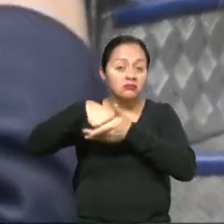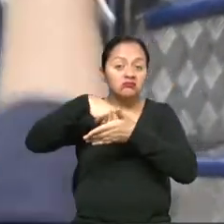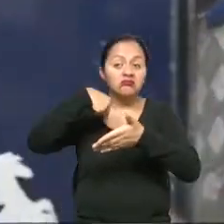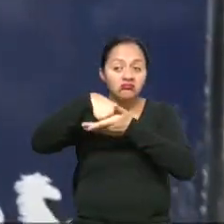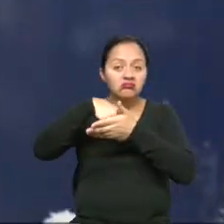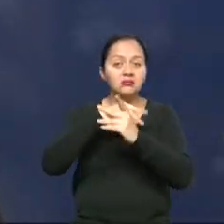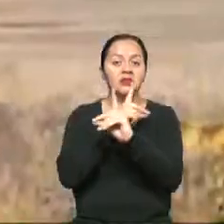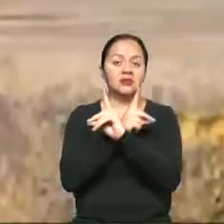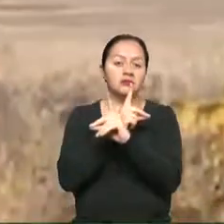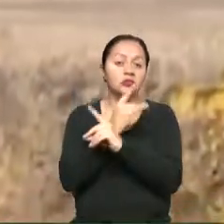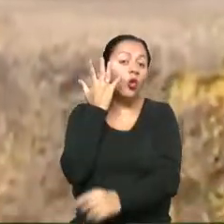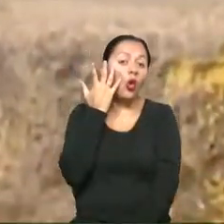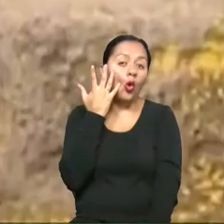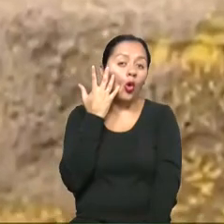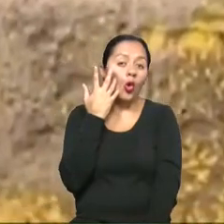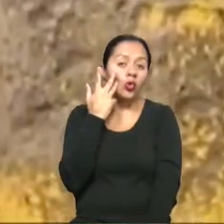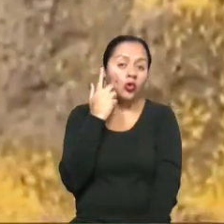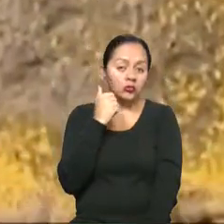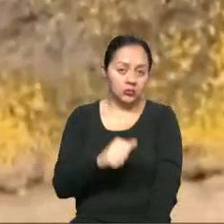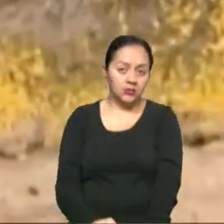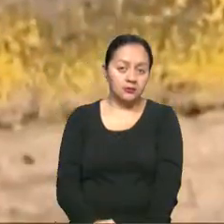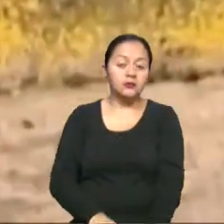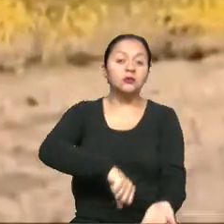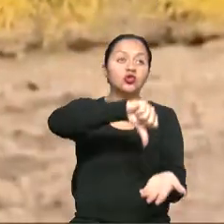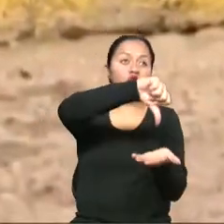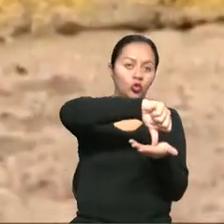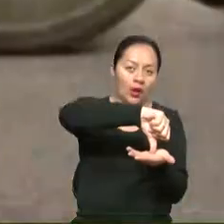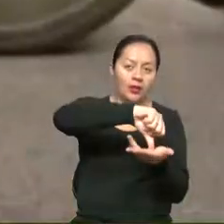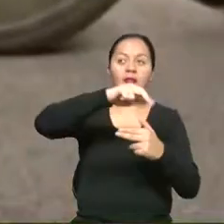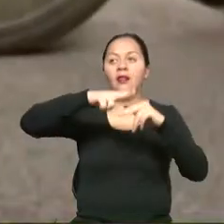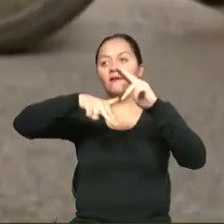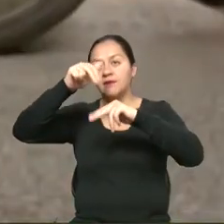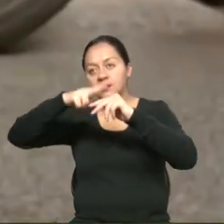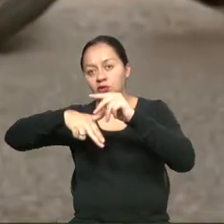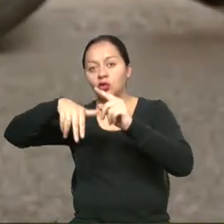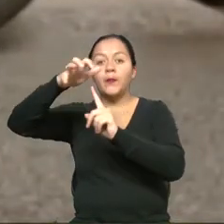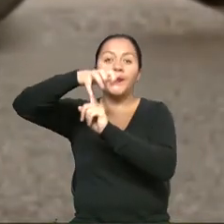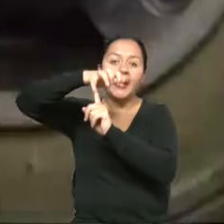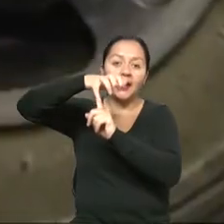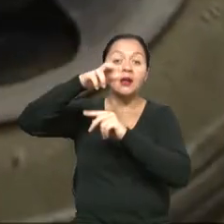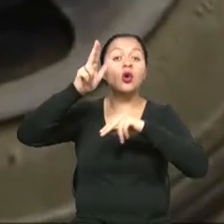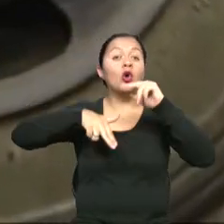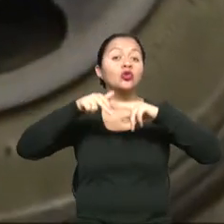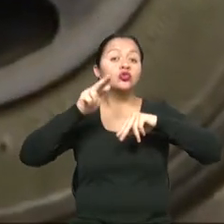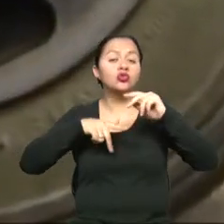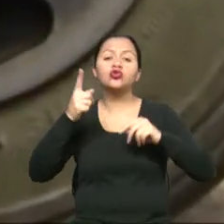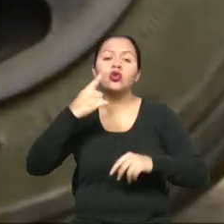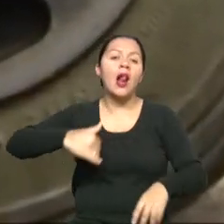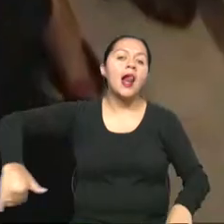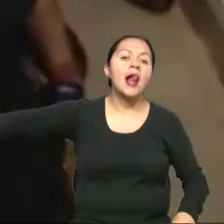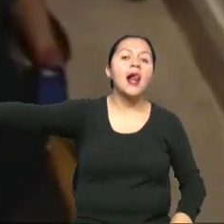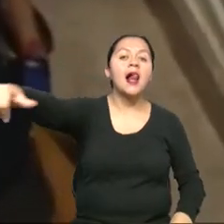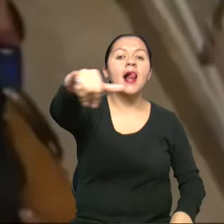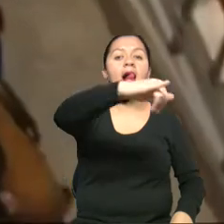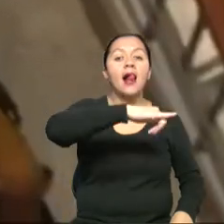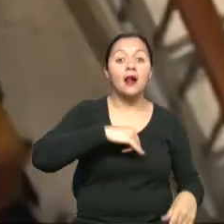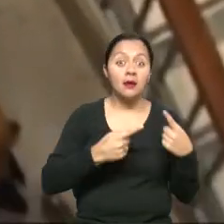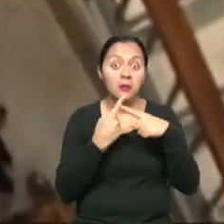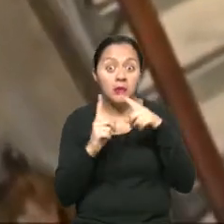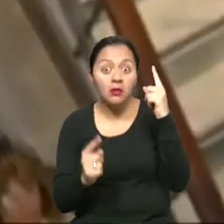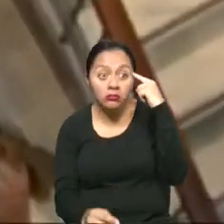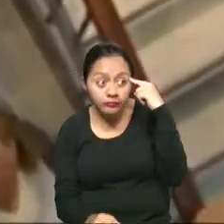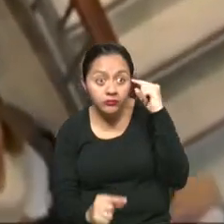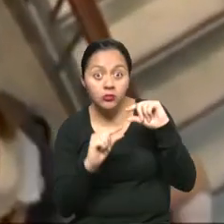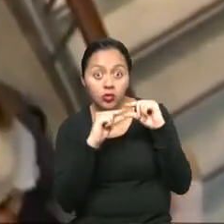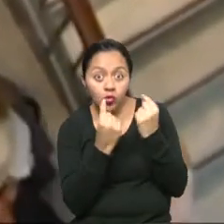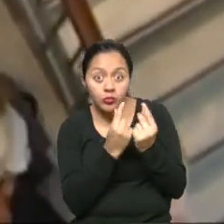enfrentar día a día. Las ciudades, edificios y parques son construidos bajo criterios de estándares sin considerar a este